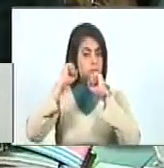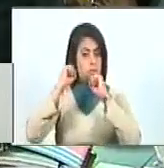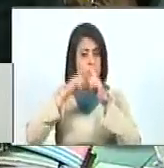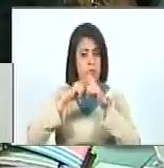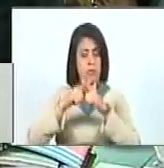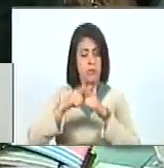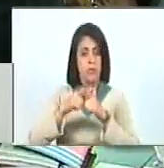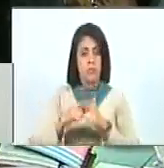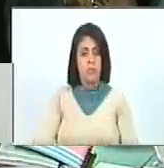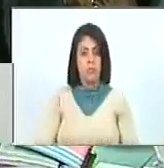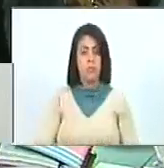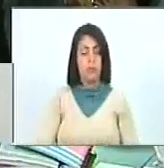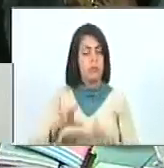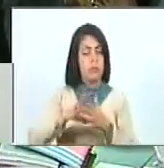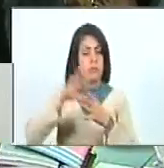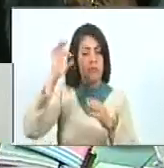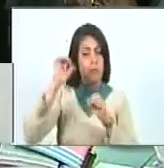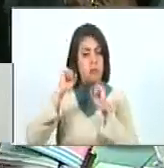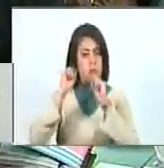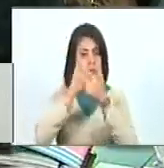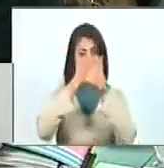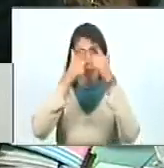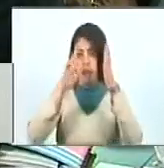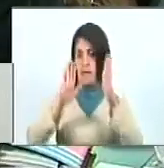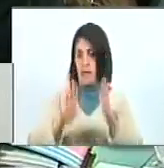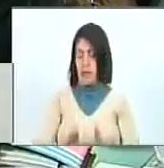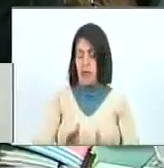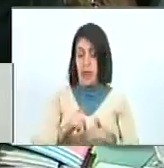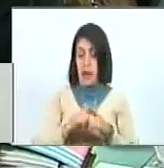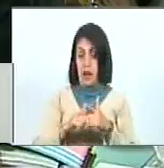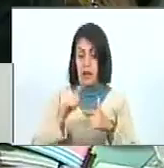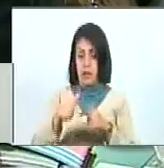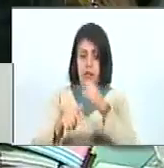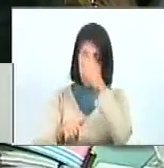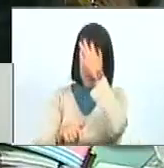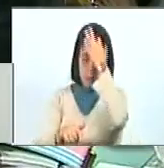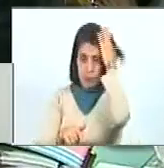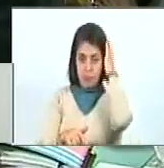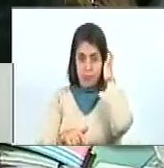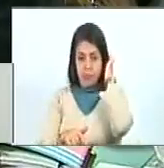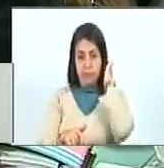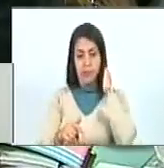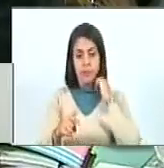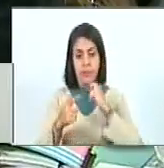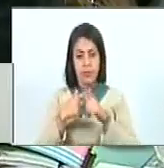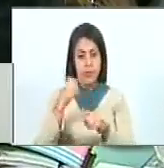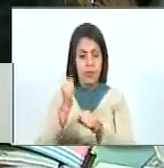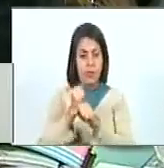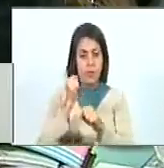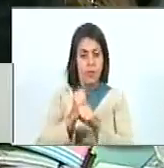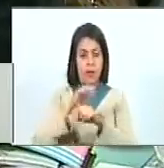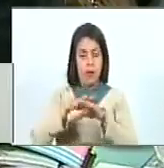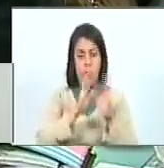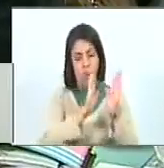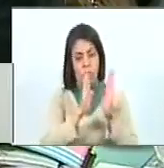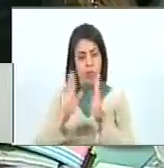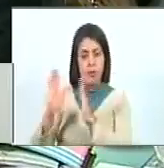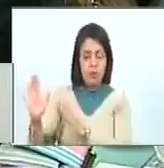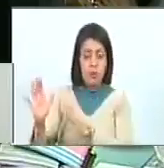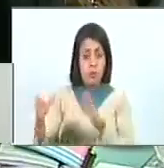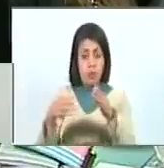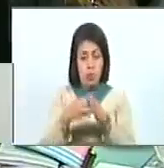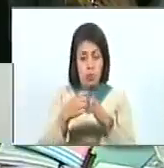se sienta ese espíritu libertario de campesinas que organizadas como